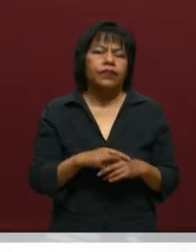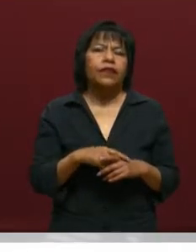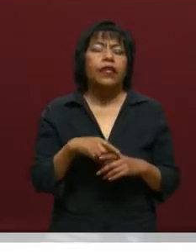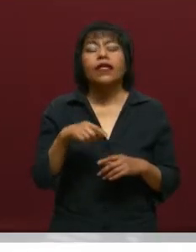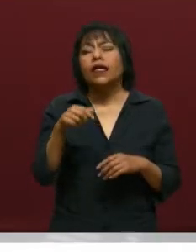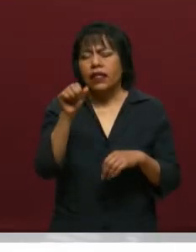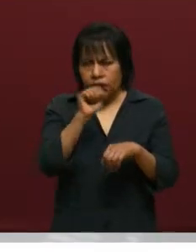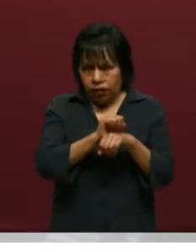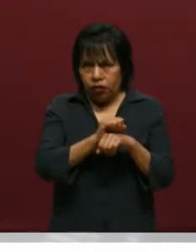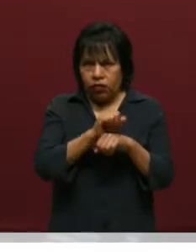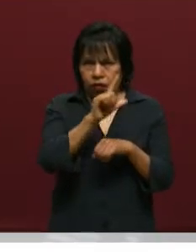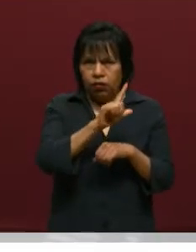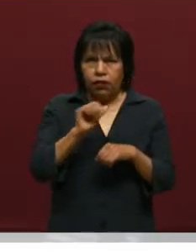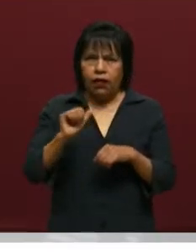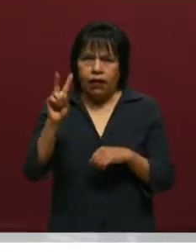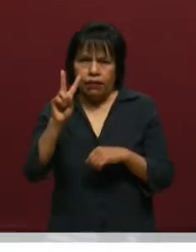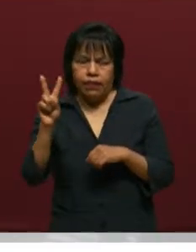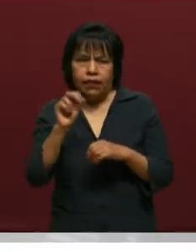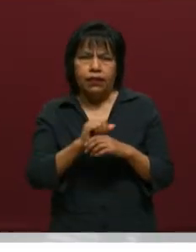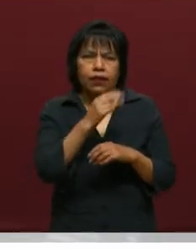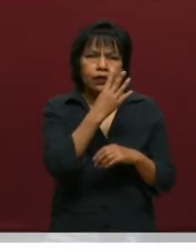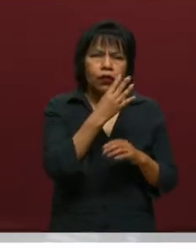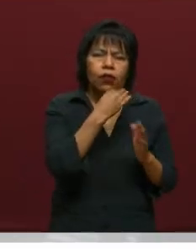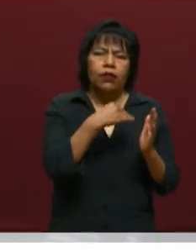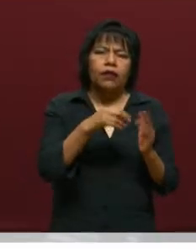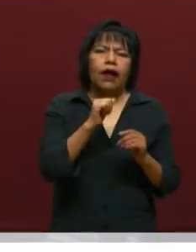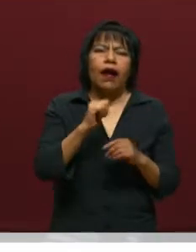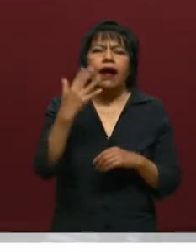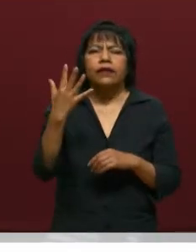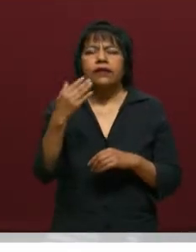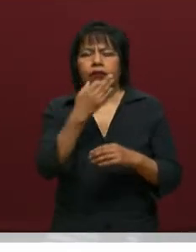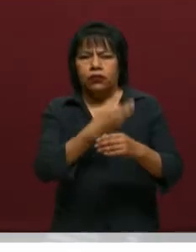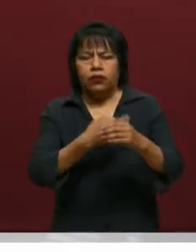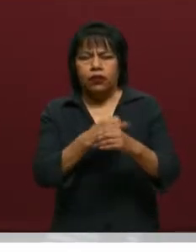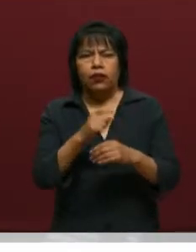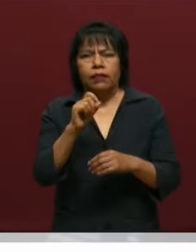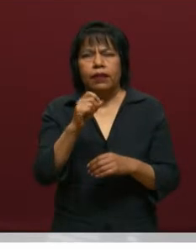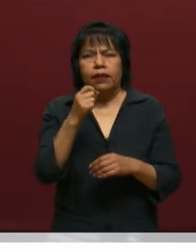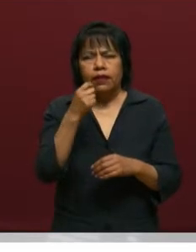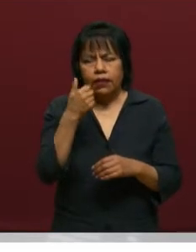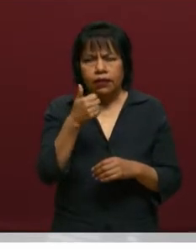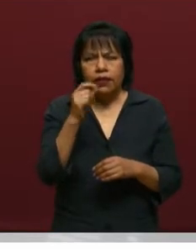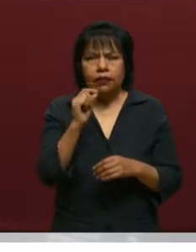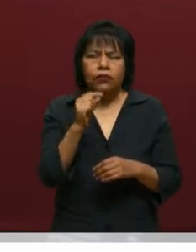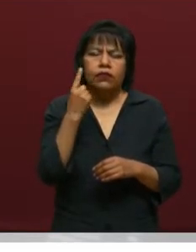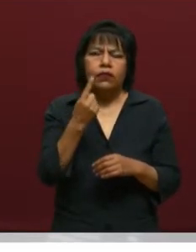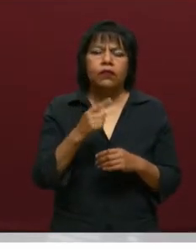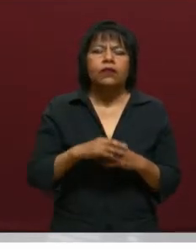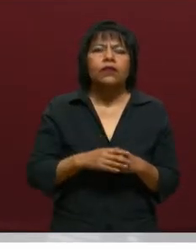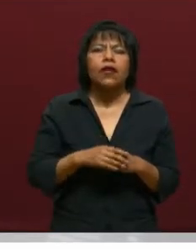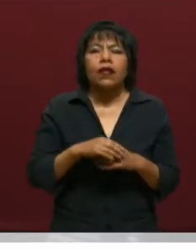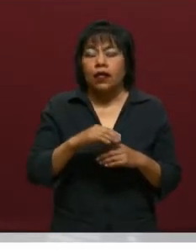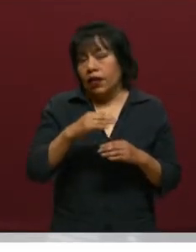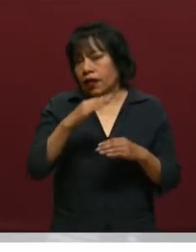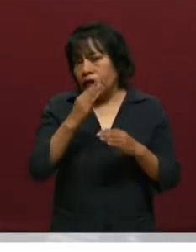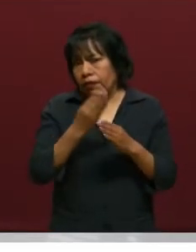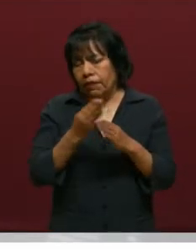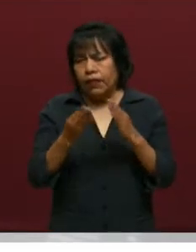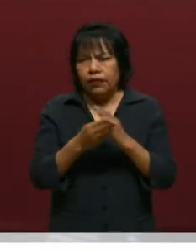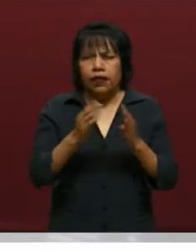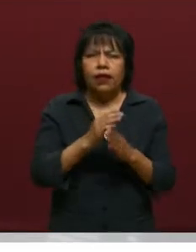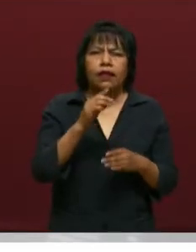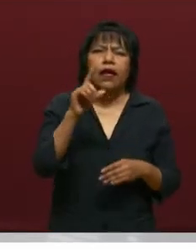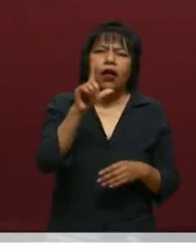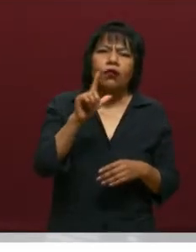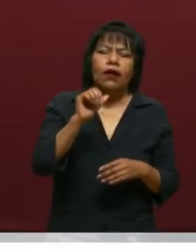secundarias de lunes a viernes de 4 y media a 5 de la tarde por el 26.1. Y bachillerato